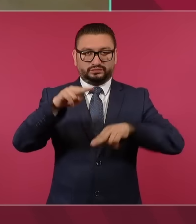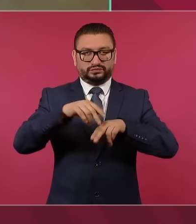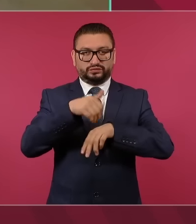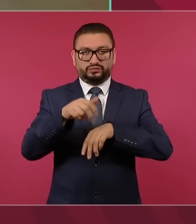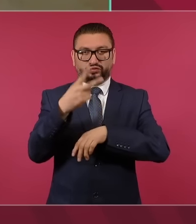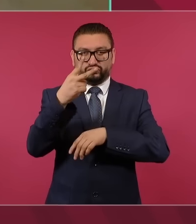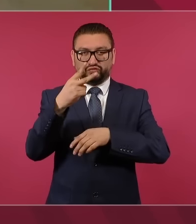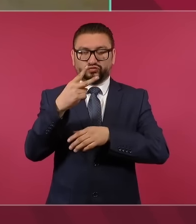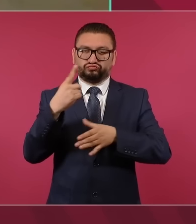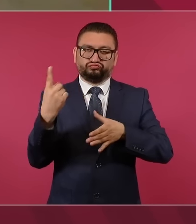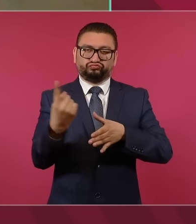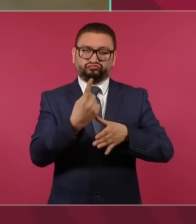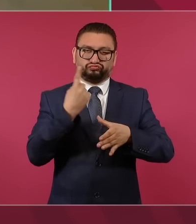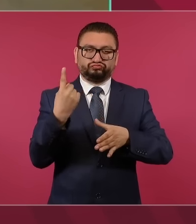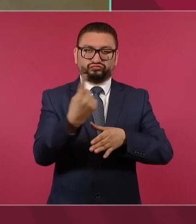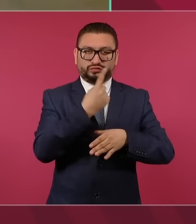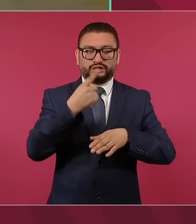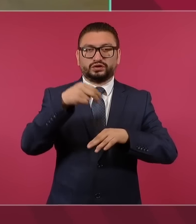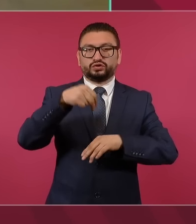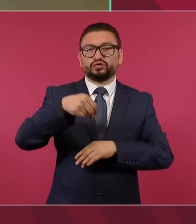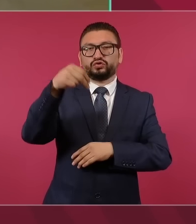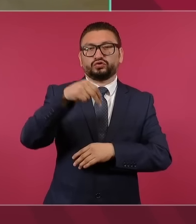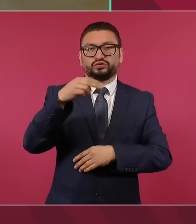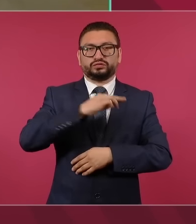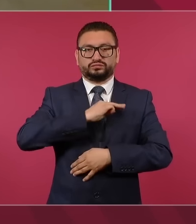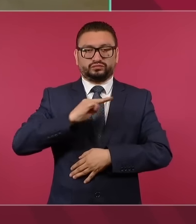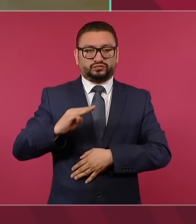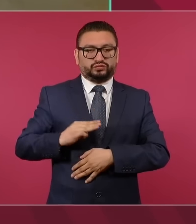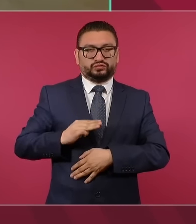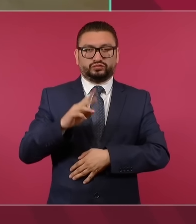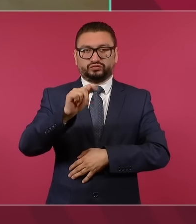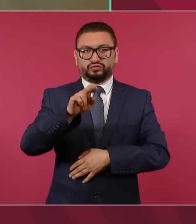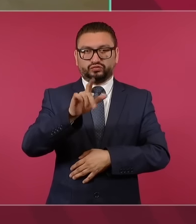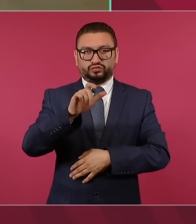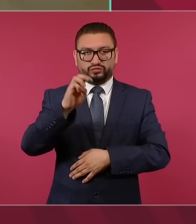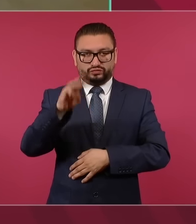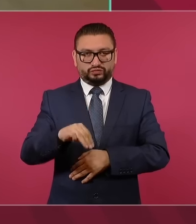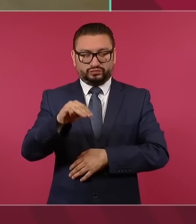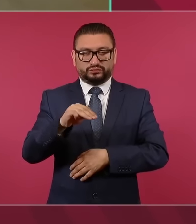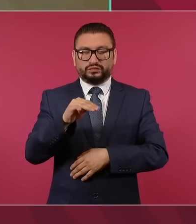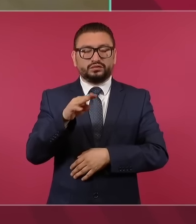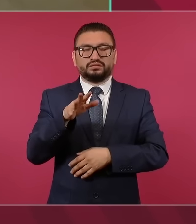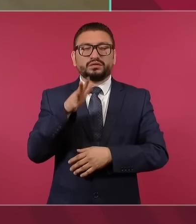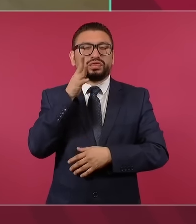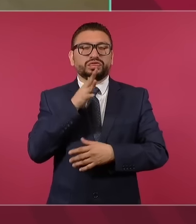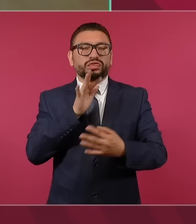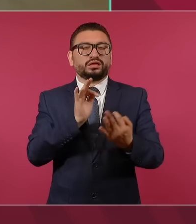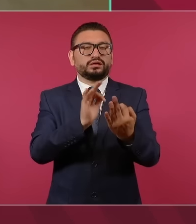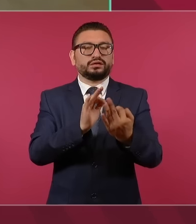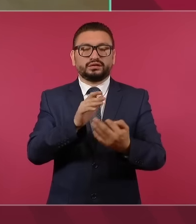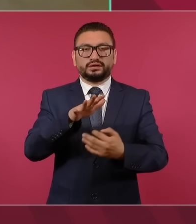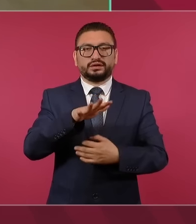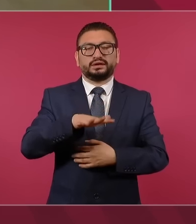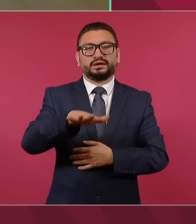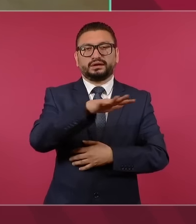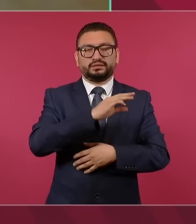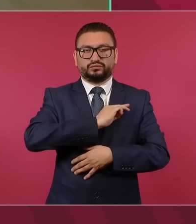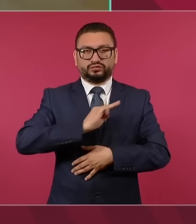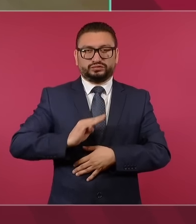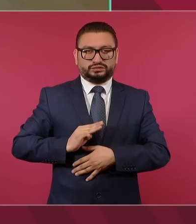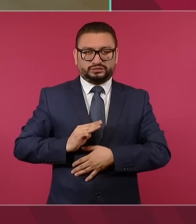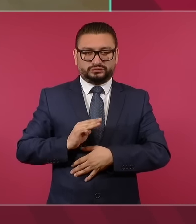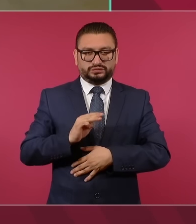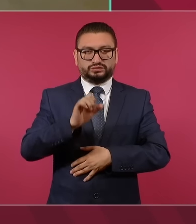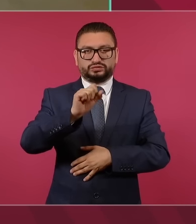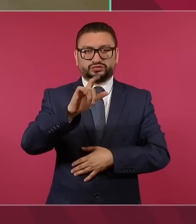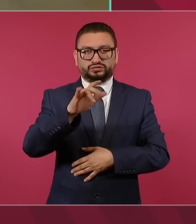tocó tierra al norte del municipio de Tulum, casi colindando con el municipio